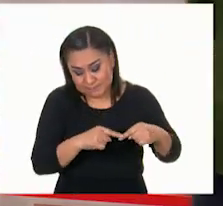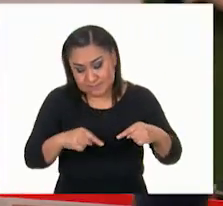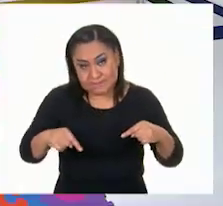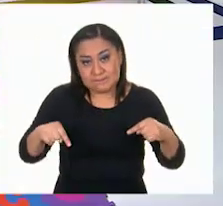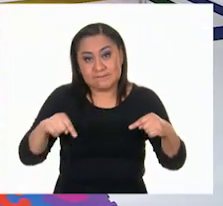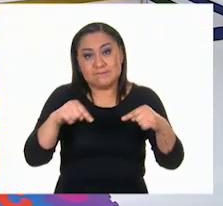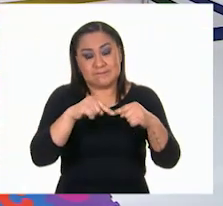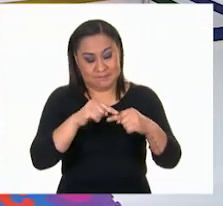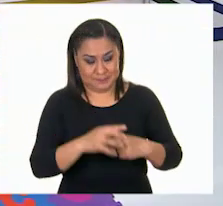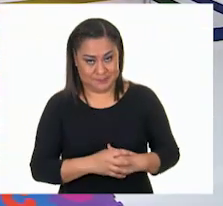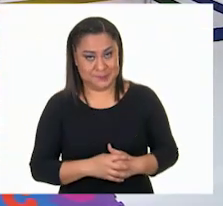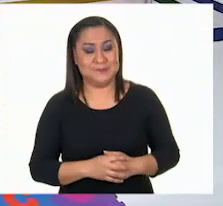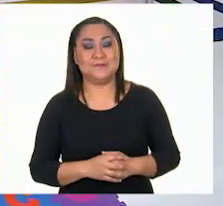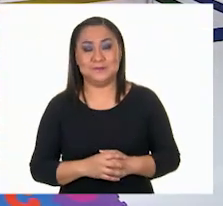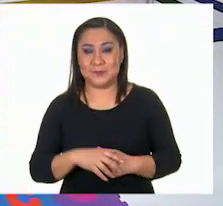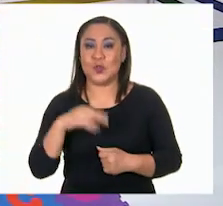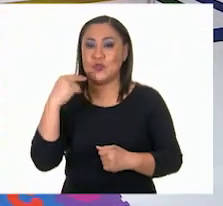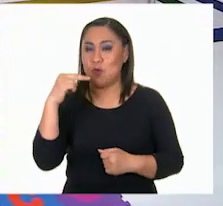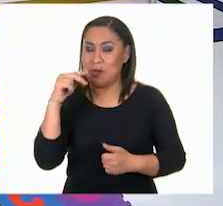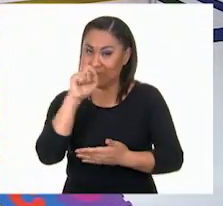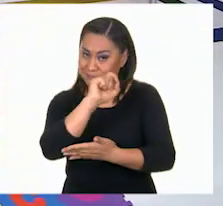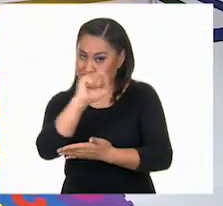base. Vamos a anotar su nombre.